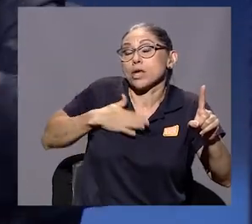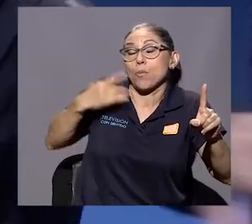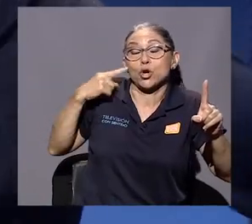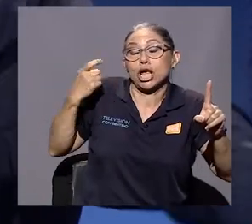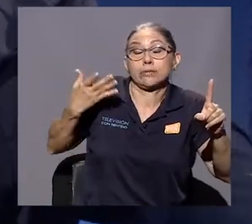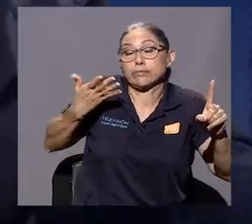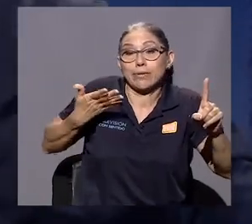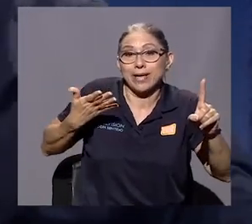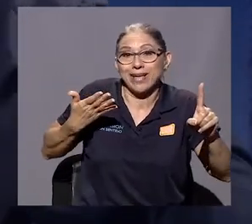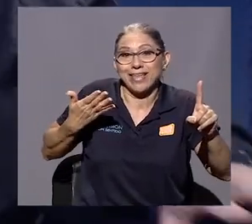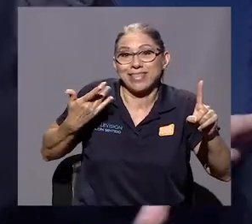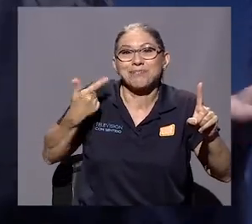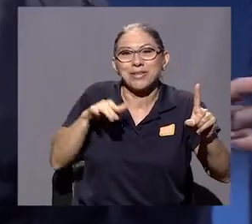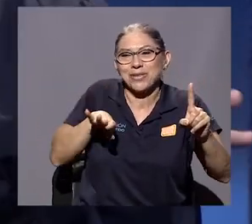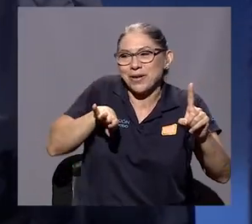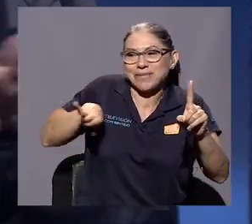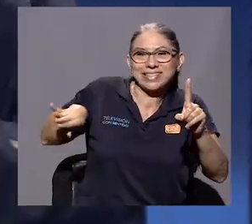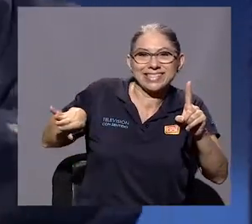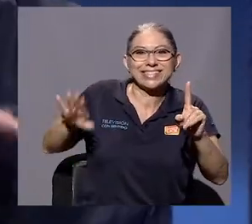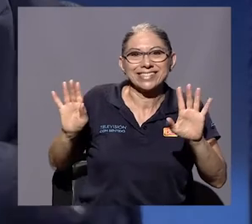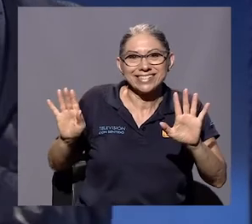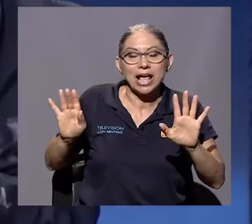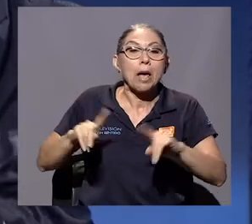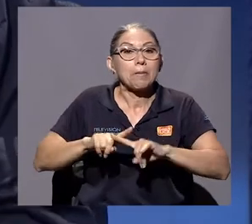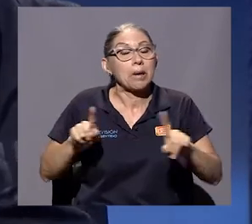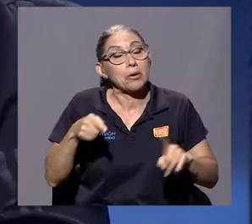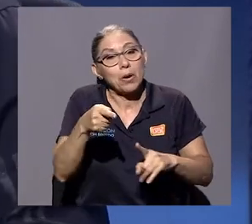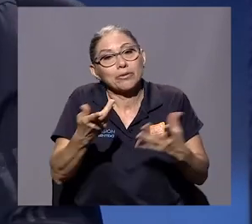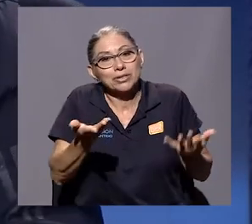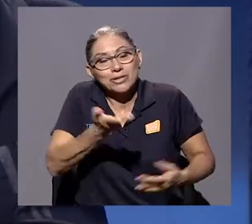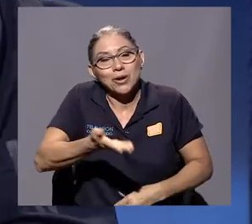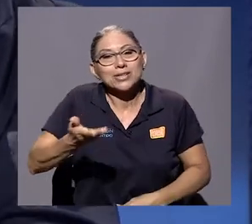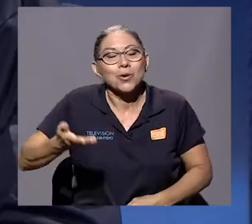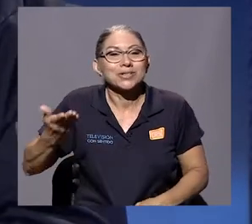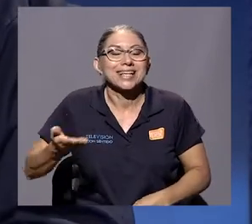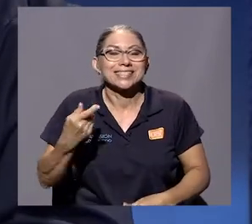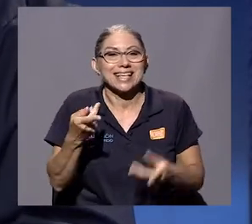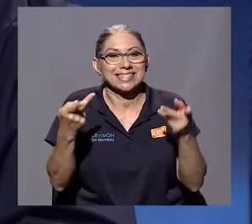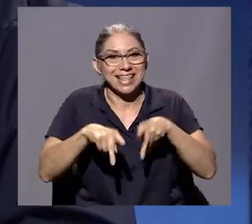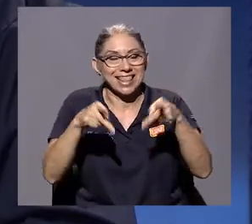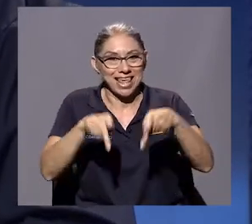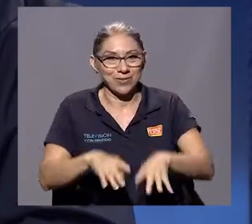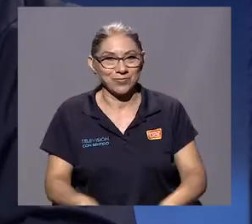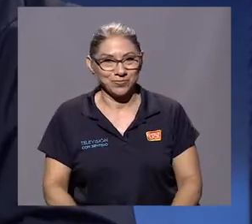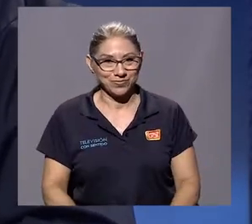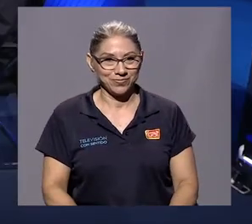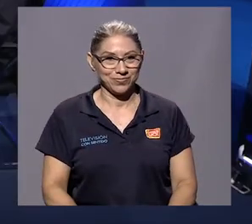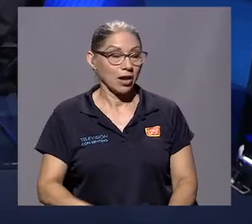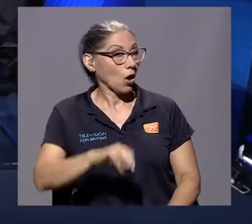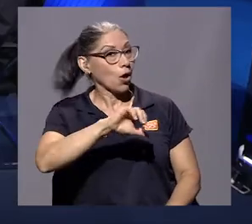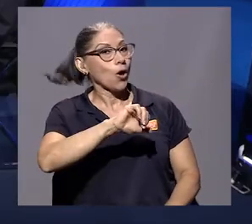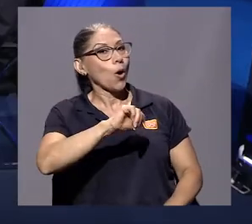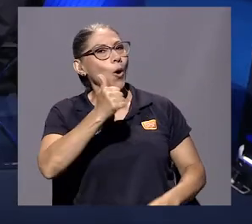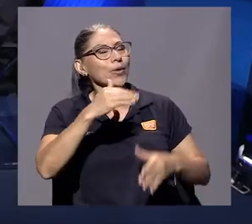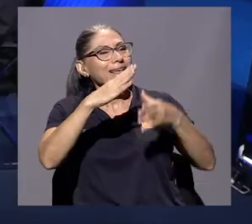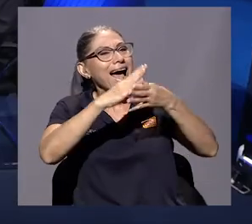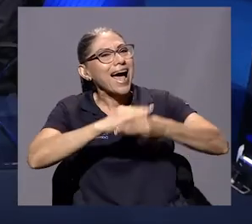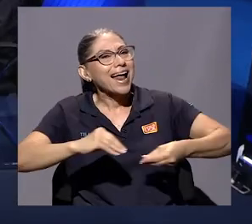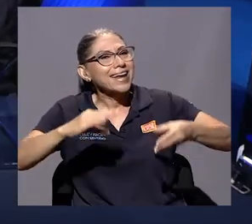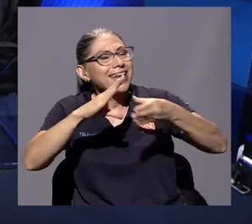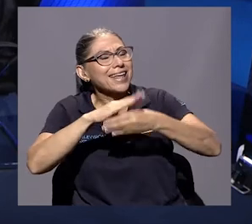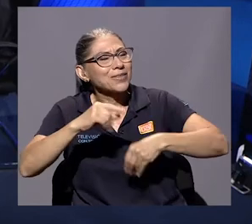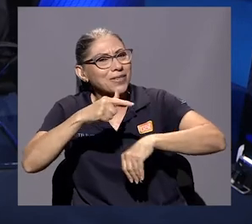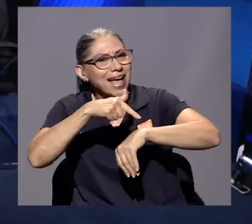De una vez, nos hizo a lado, bueno, pero esas son las cosas, las cosas que se dieron. La otra anécdota que a mí